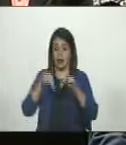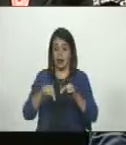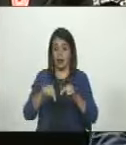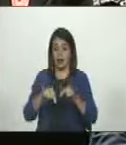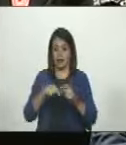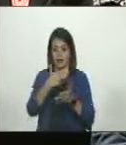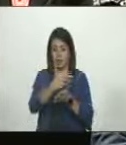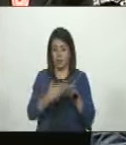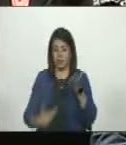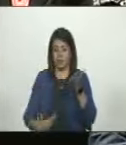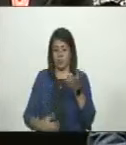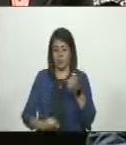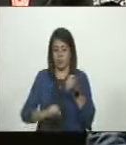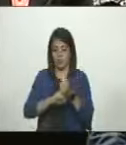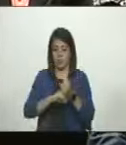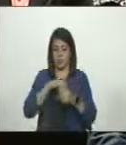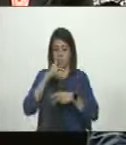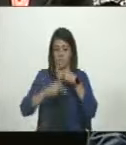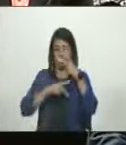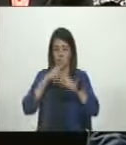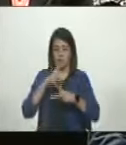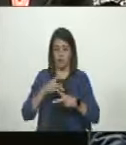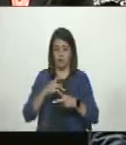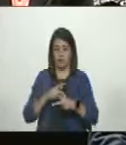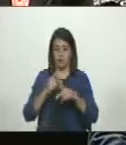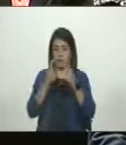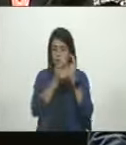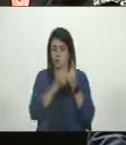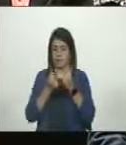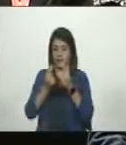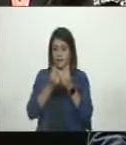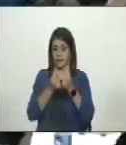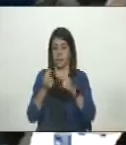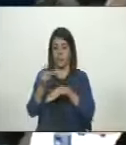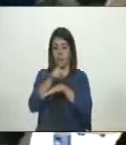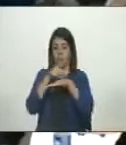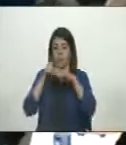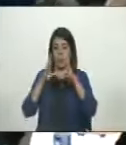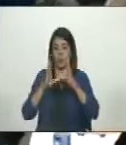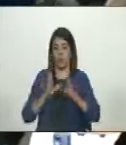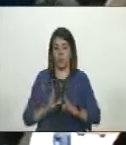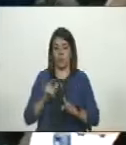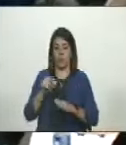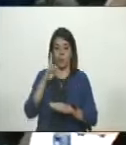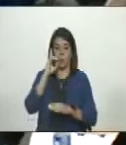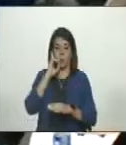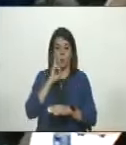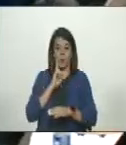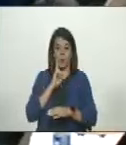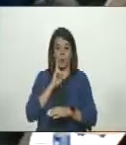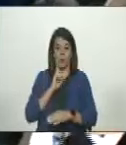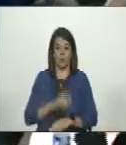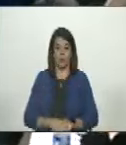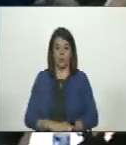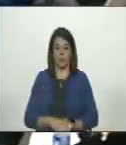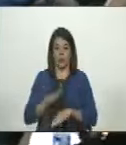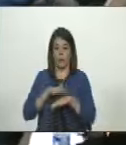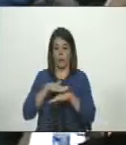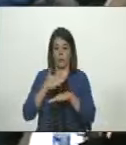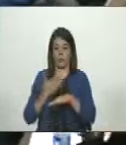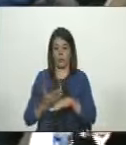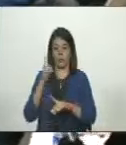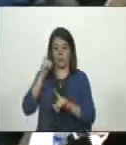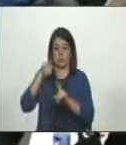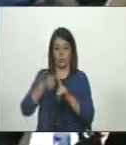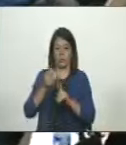instrumento fundamental de la política económica del gobierno bolivariano, el hecho de que se